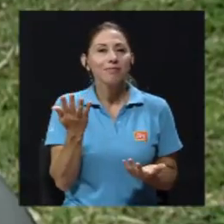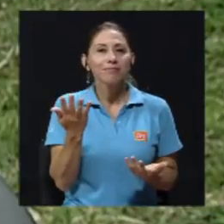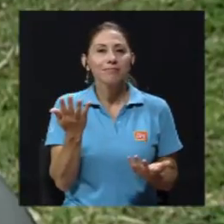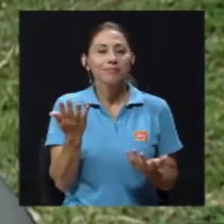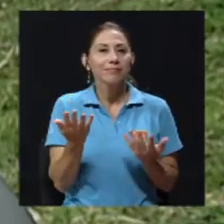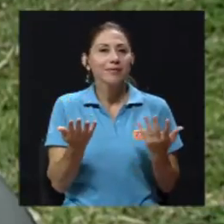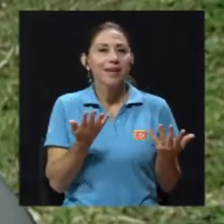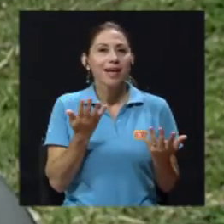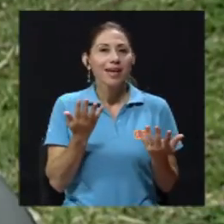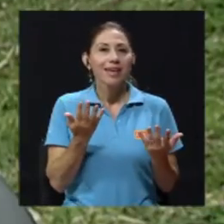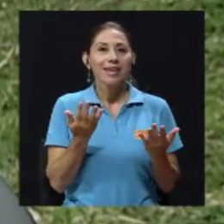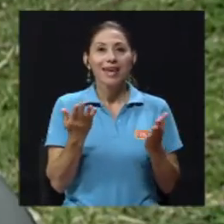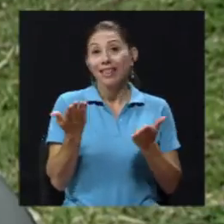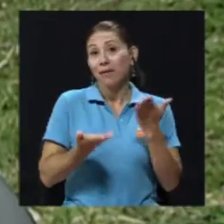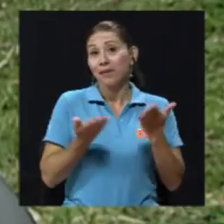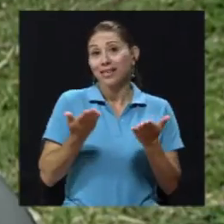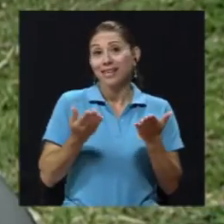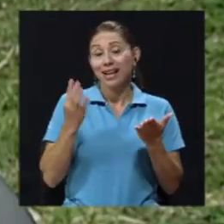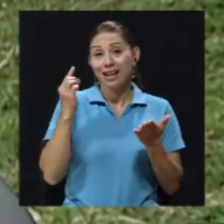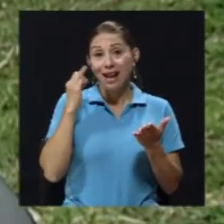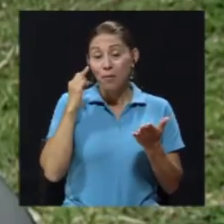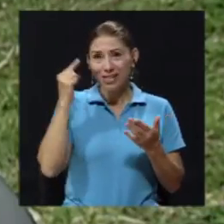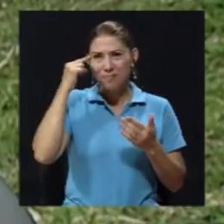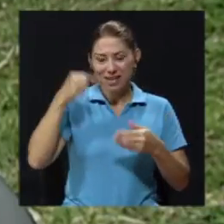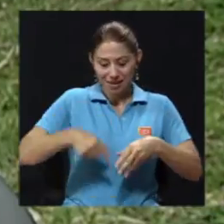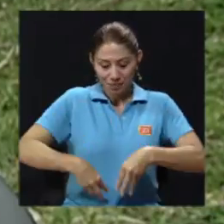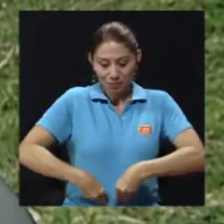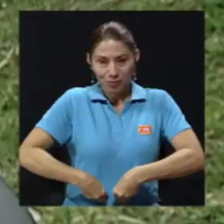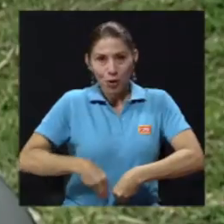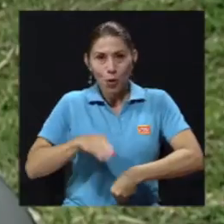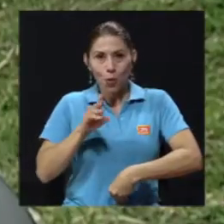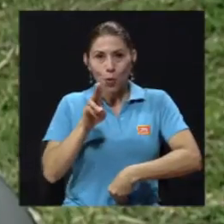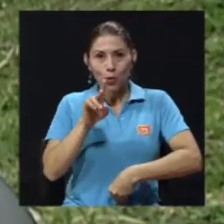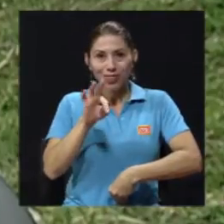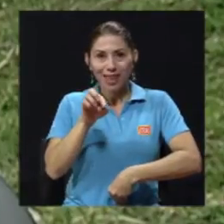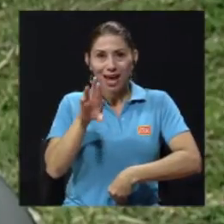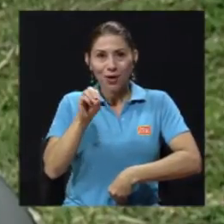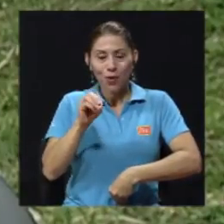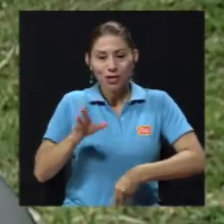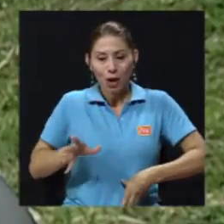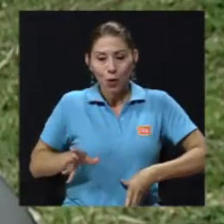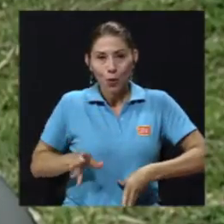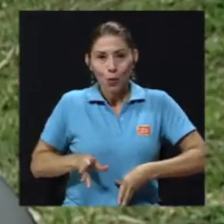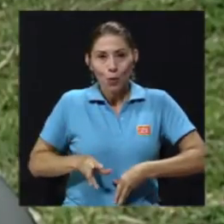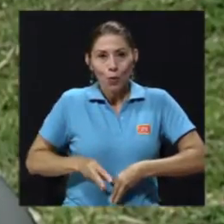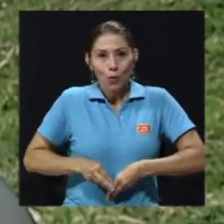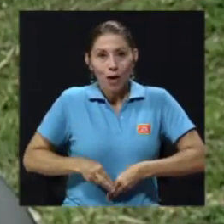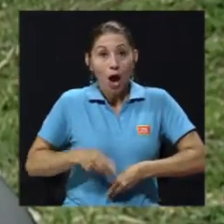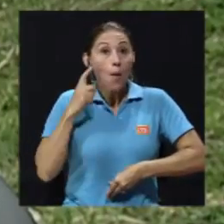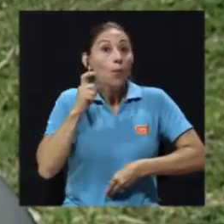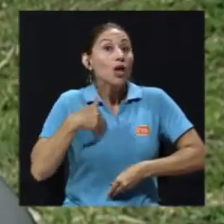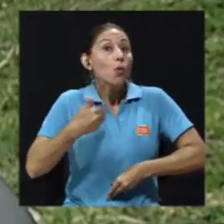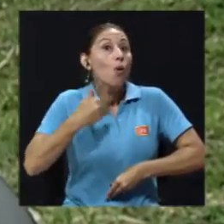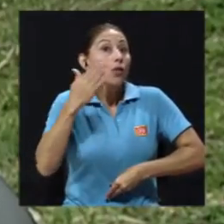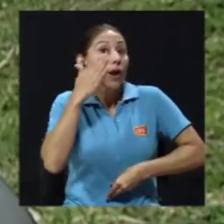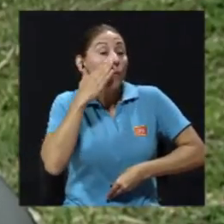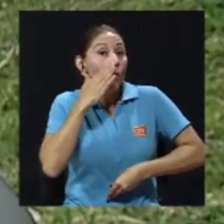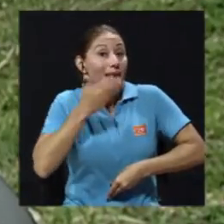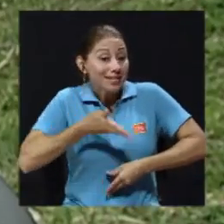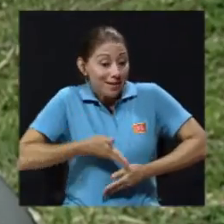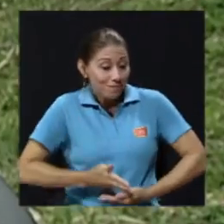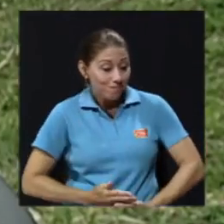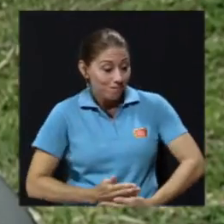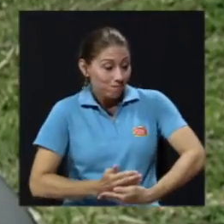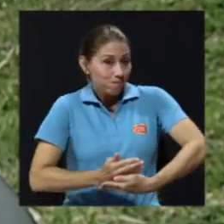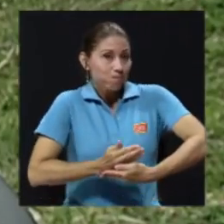reducirle el tamaño del útero, porque con leche materna al bebé, al pegarse al pecho de la madre, va a ayudar